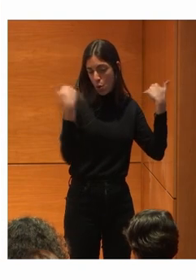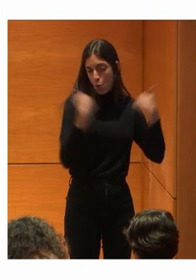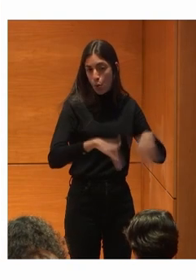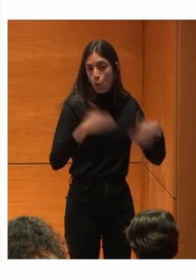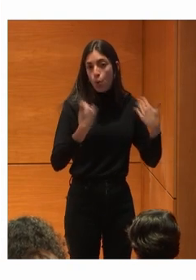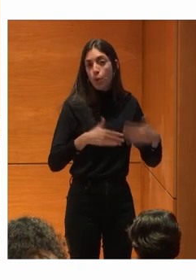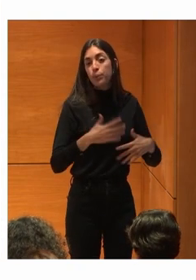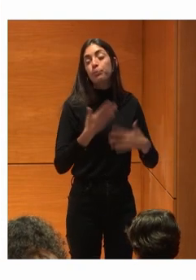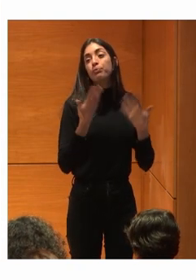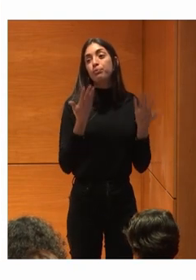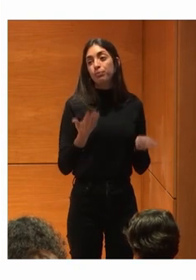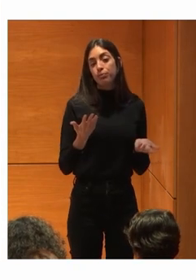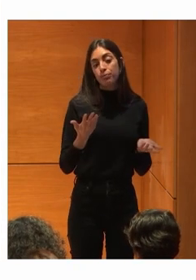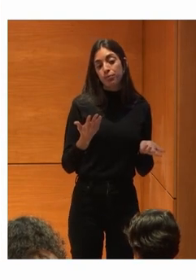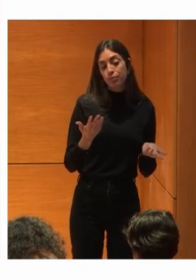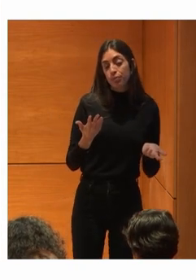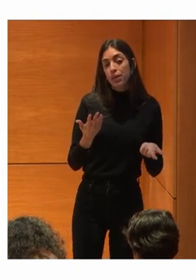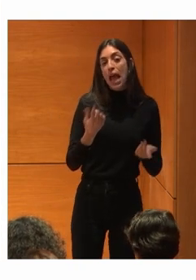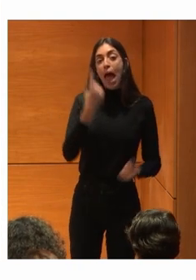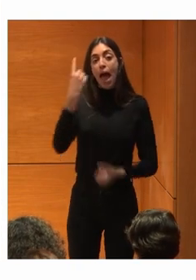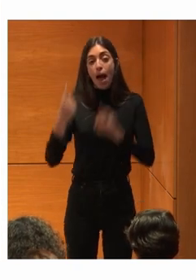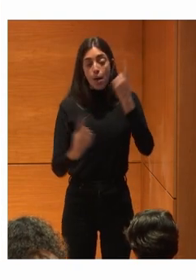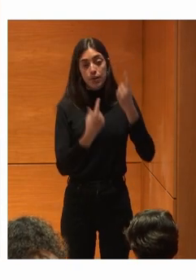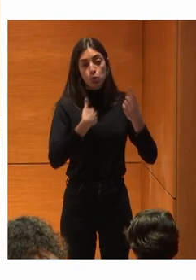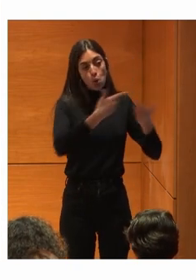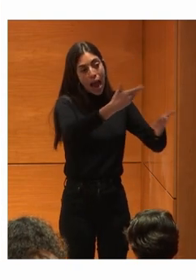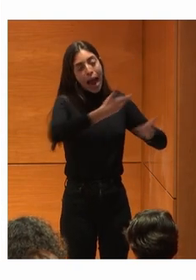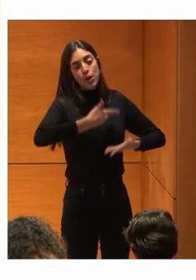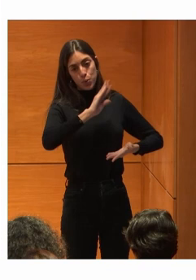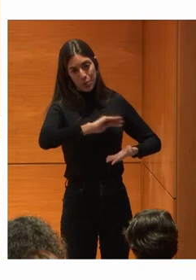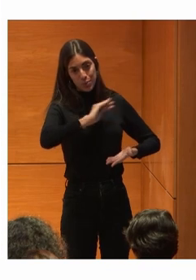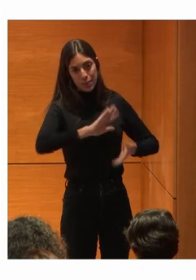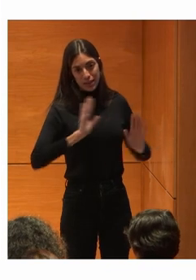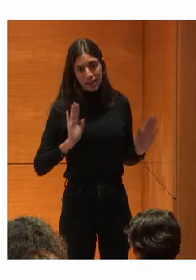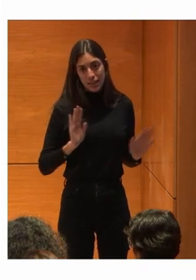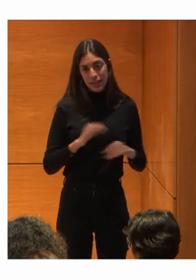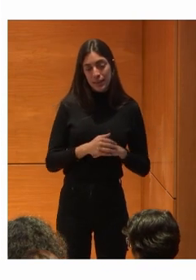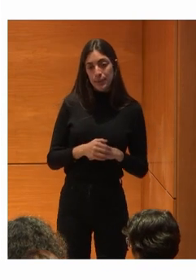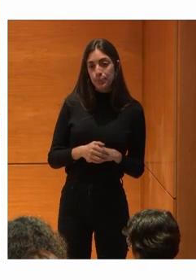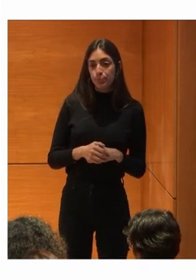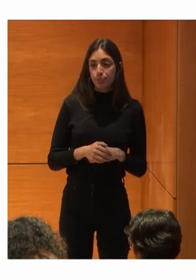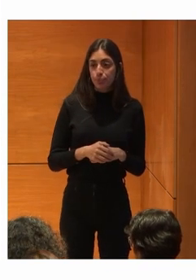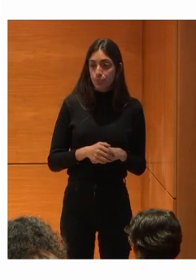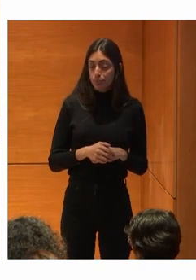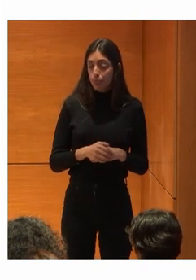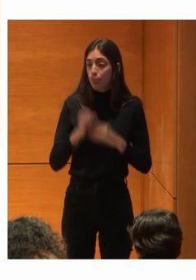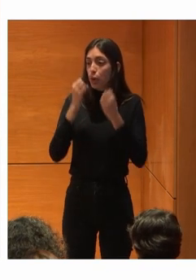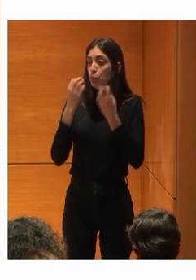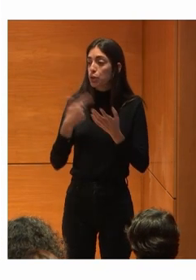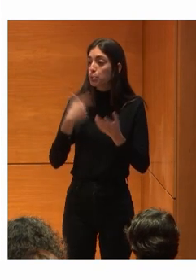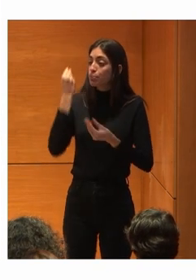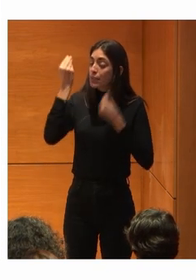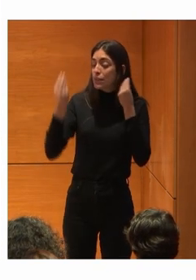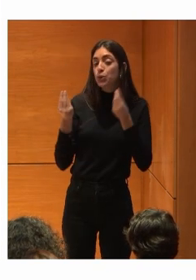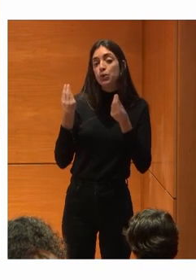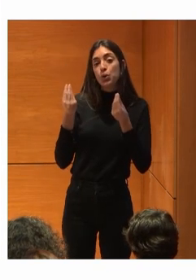cual Hay veces que sí Que eso es Hay veces que nos Que nos ayuda bastante Bueno Yo creo que En ese sentido A